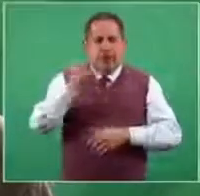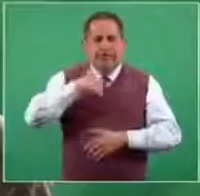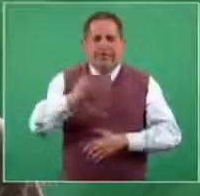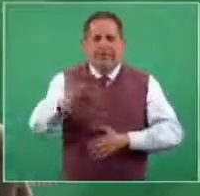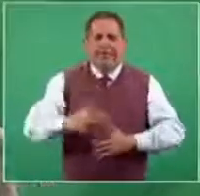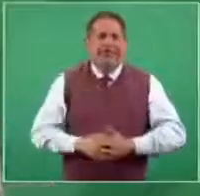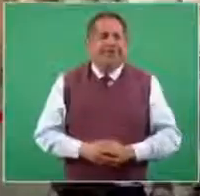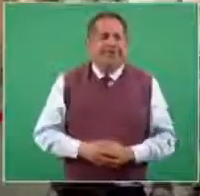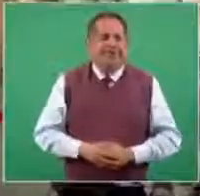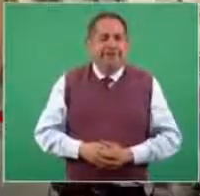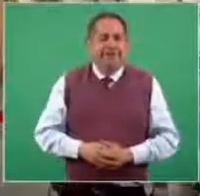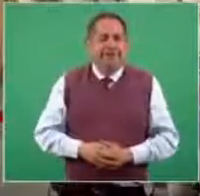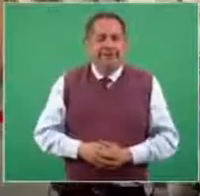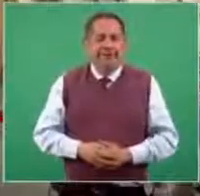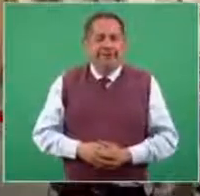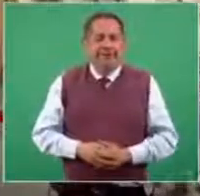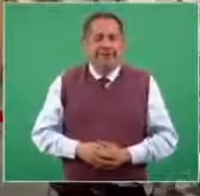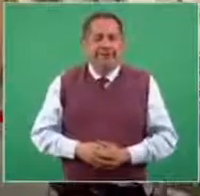buenas noches.